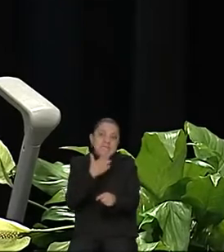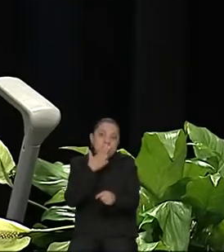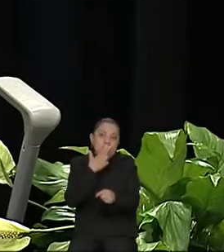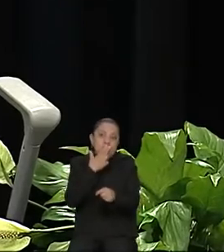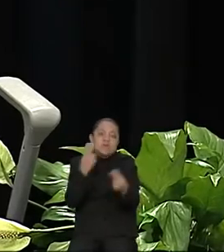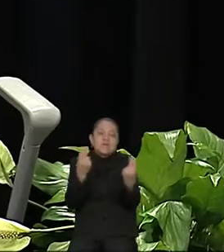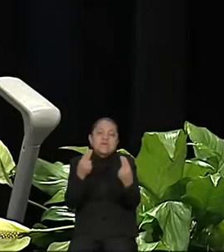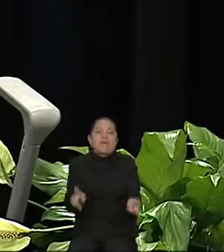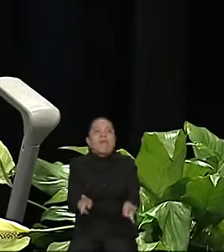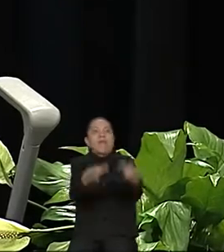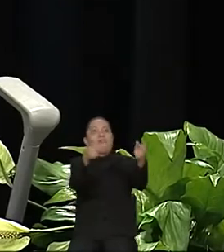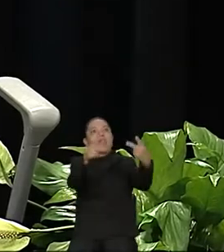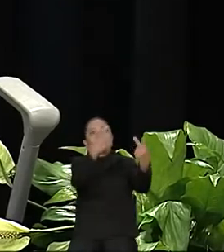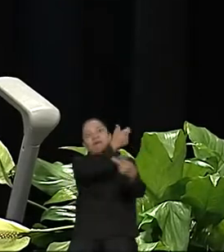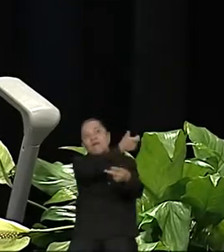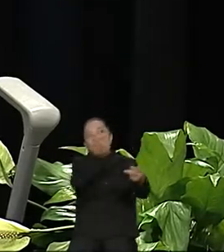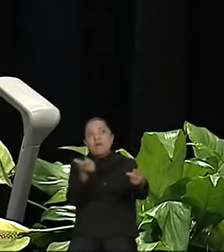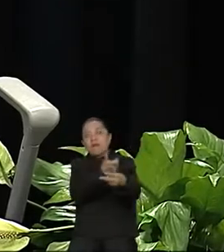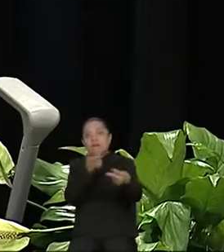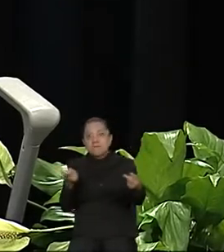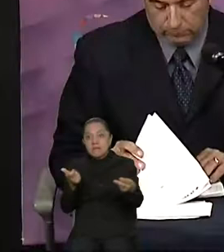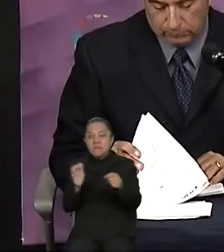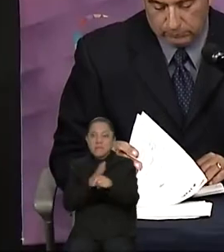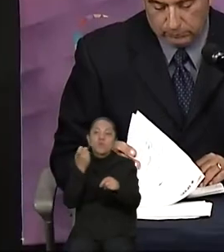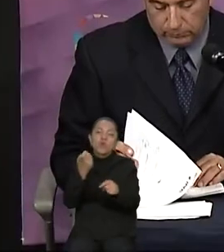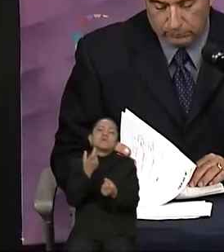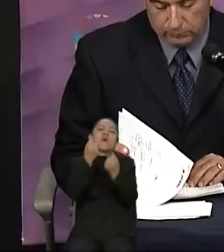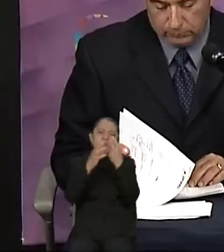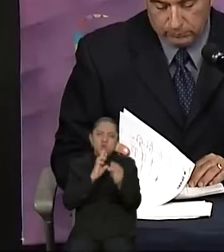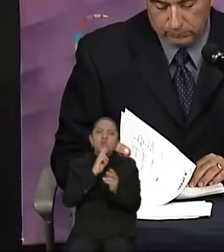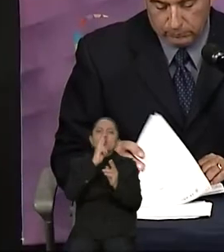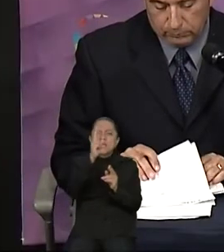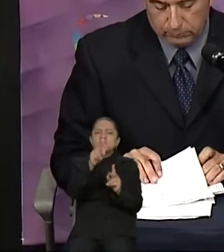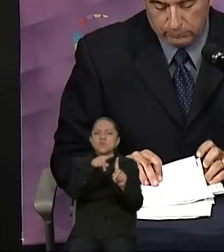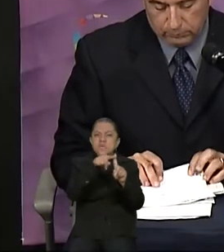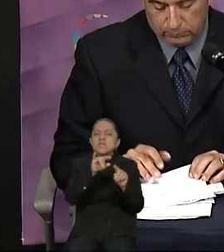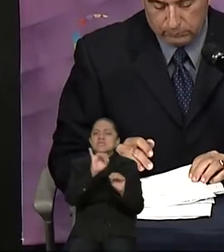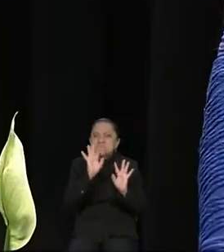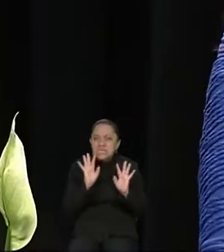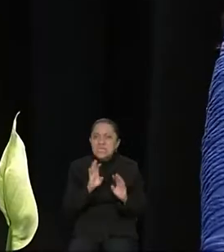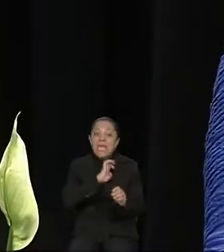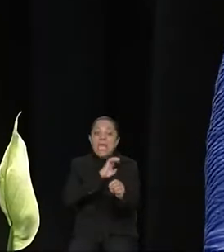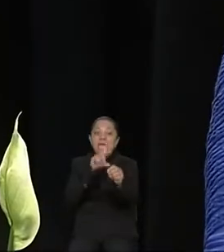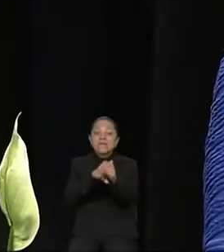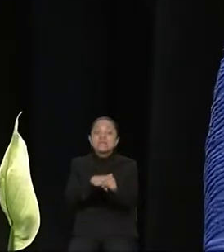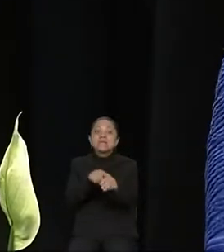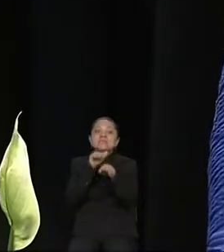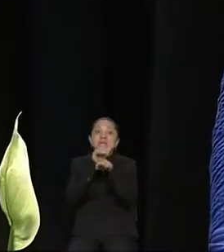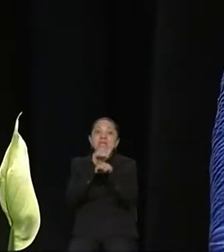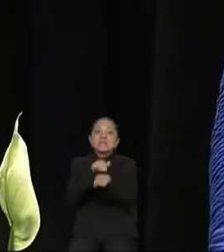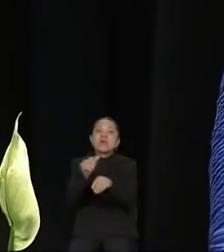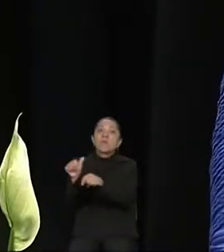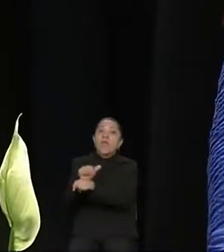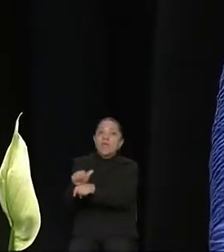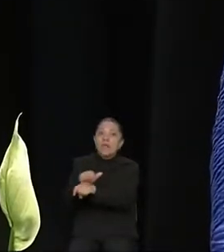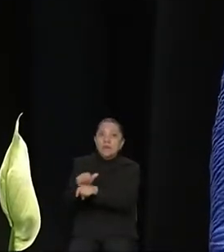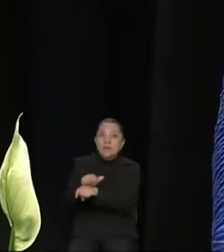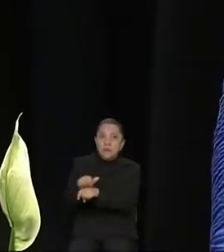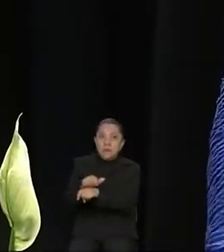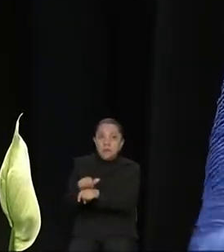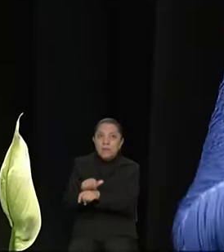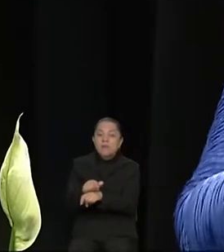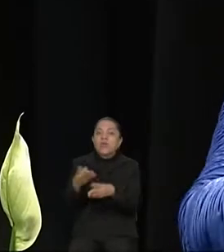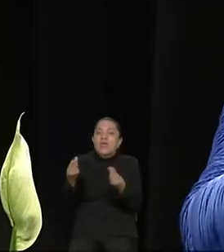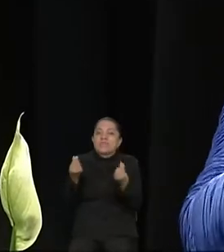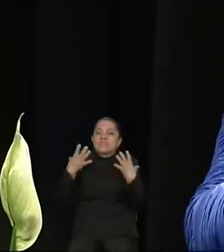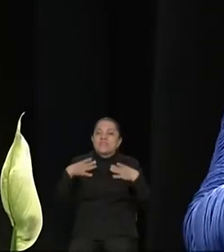y sí da algunos buenos resultados, específicamente en materia automotriz, en materia textil. Creo